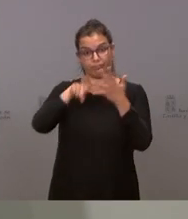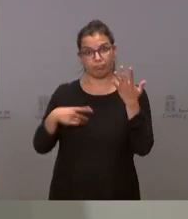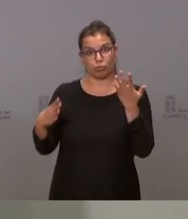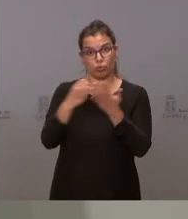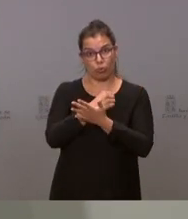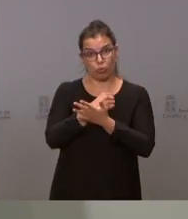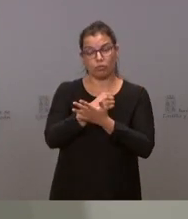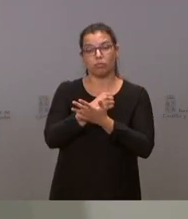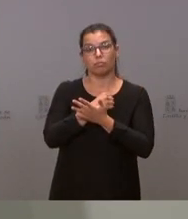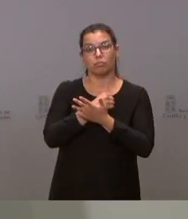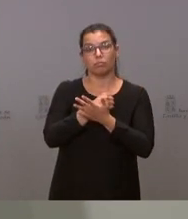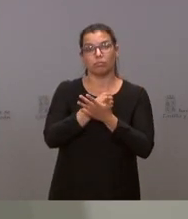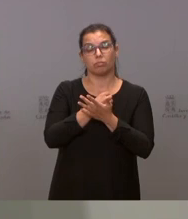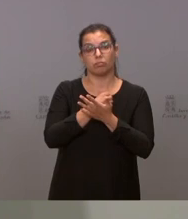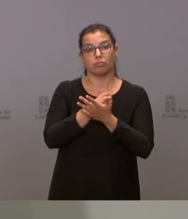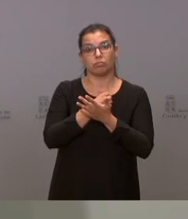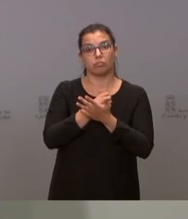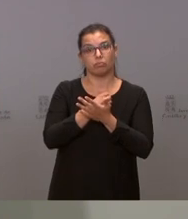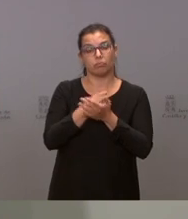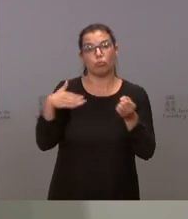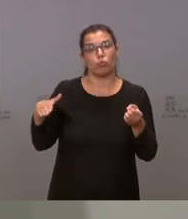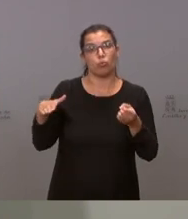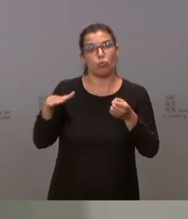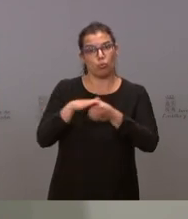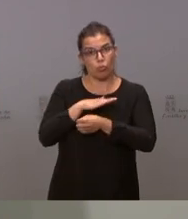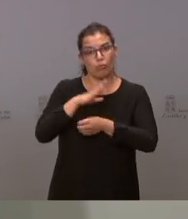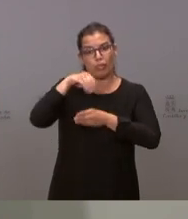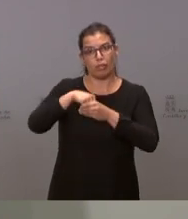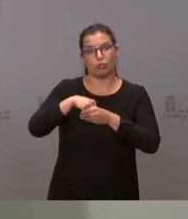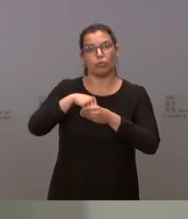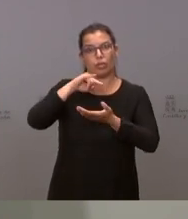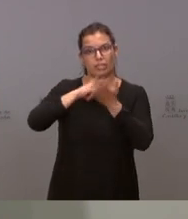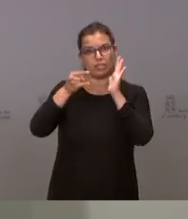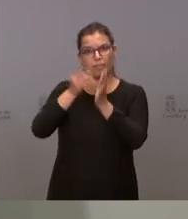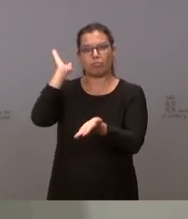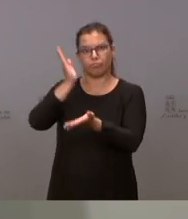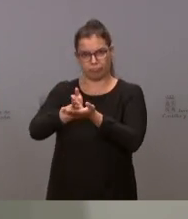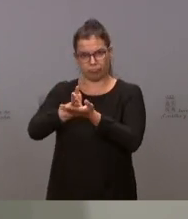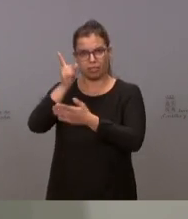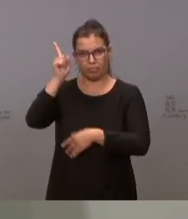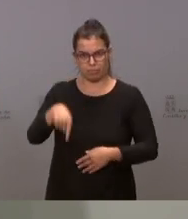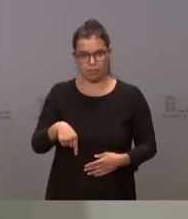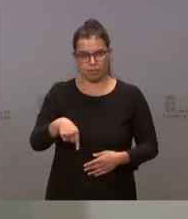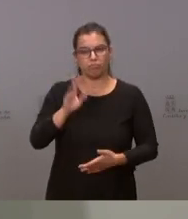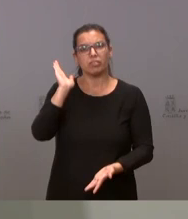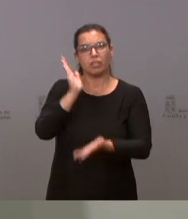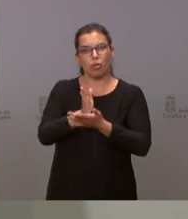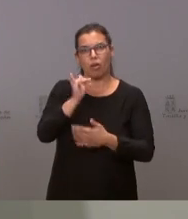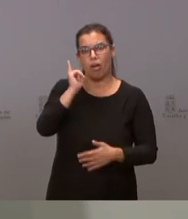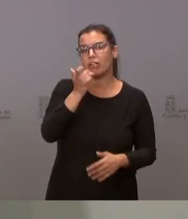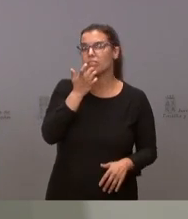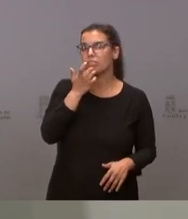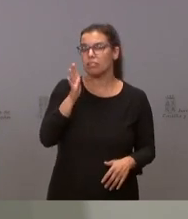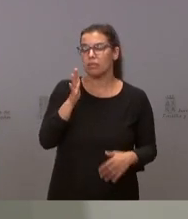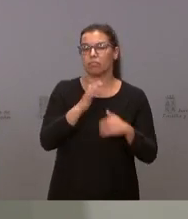cubiertos por un sistema sancionador efectivo. Va a haber sanciones para quienes,